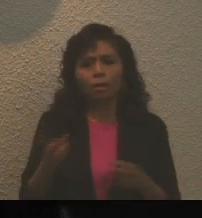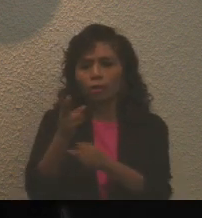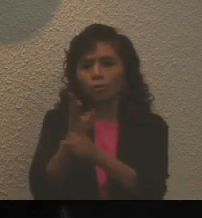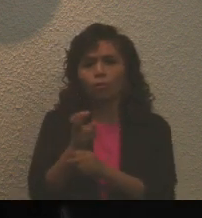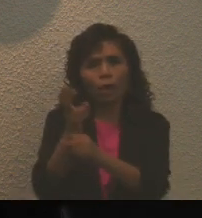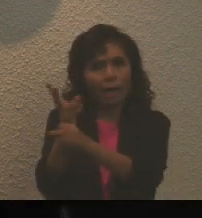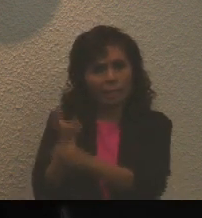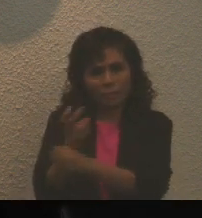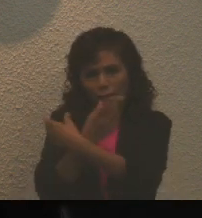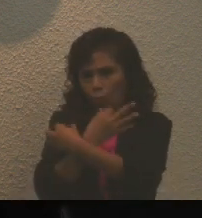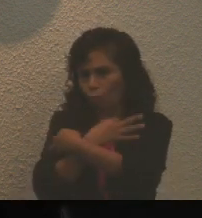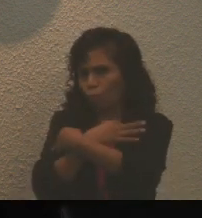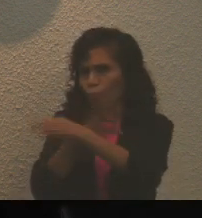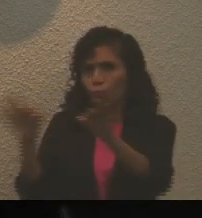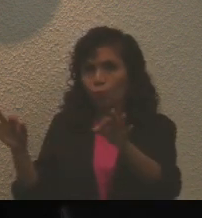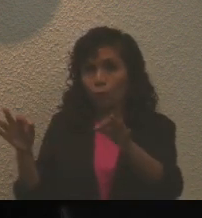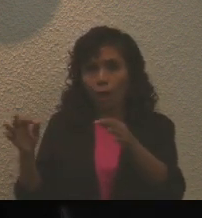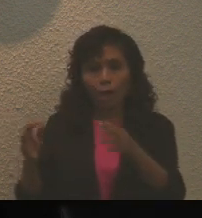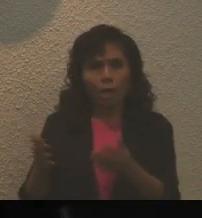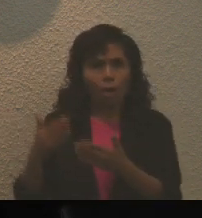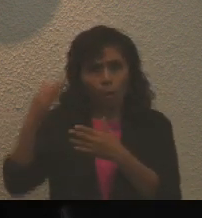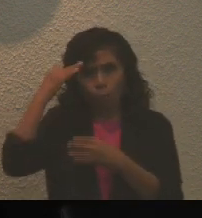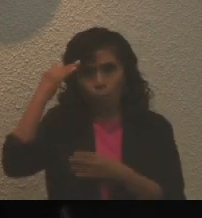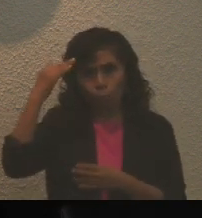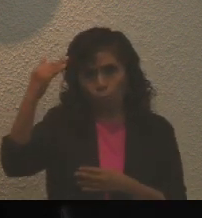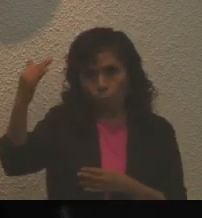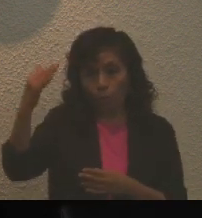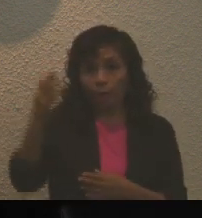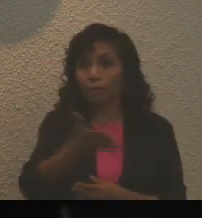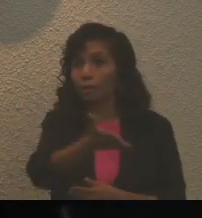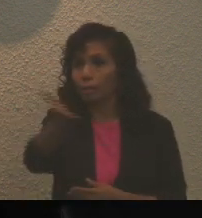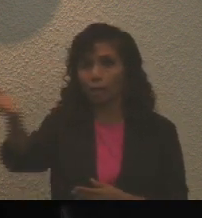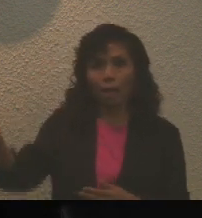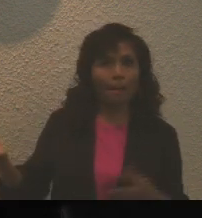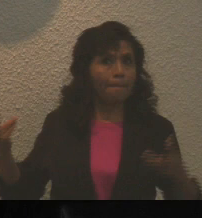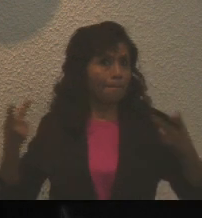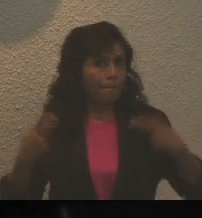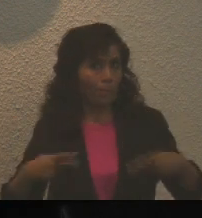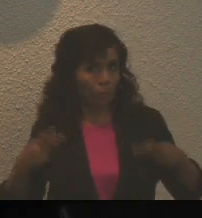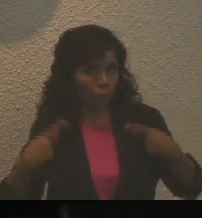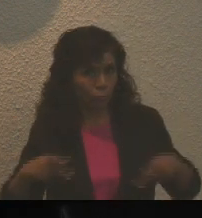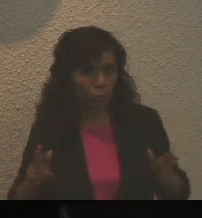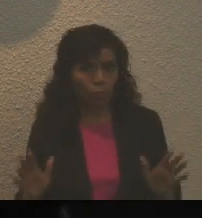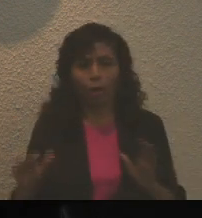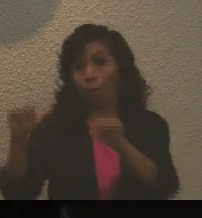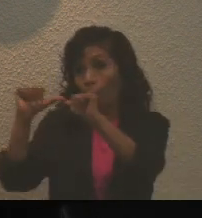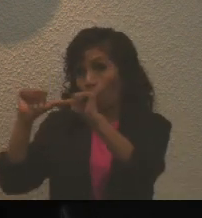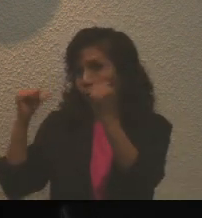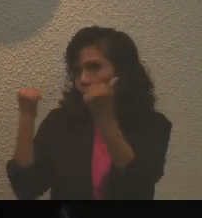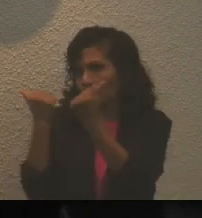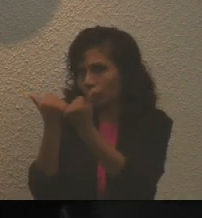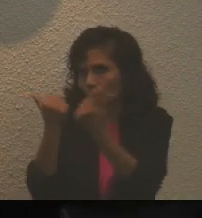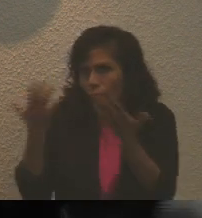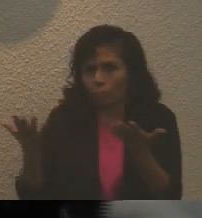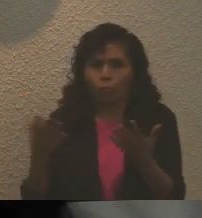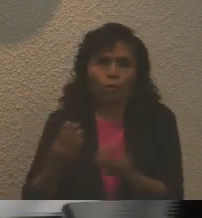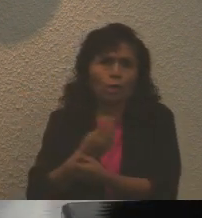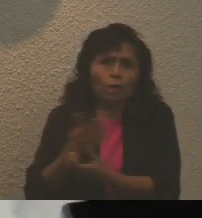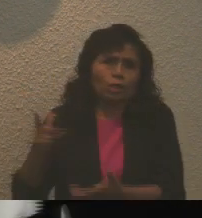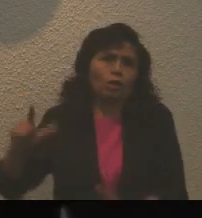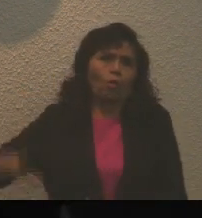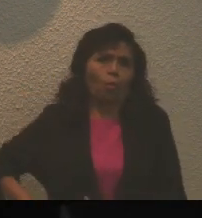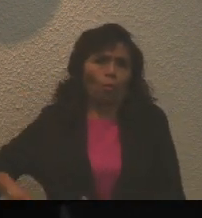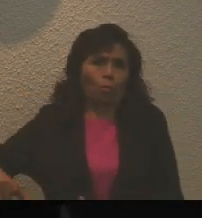con la antelación necesaria a fin de que cualquier persona física o moral, pública o